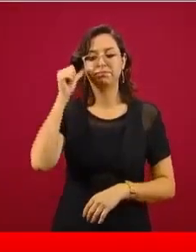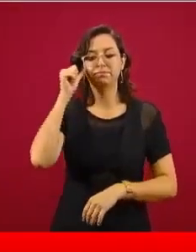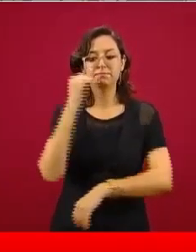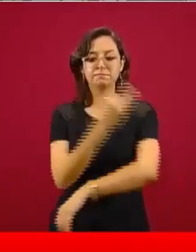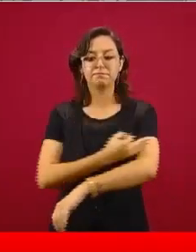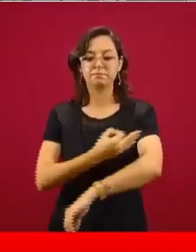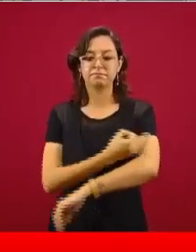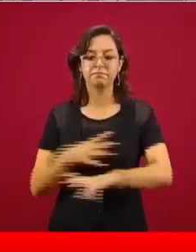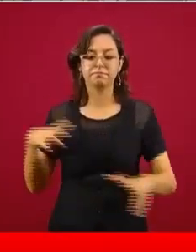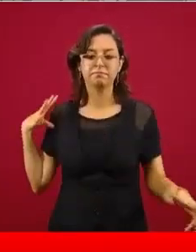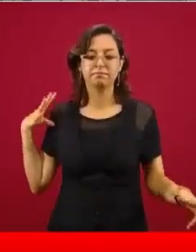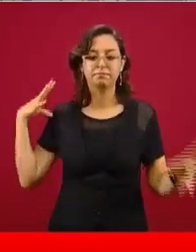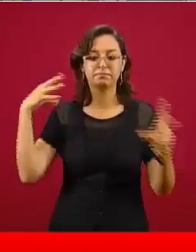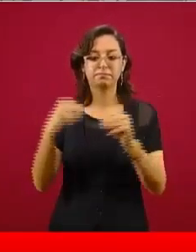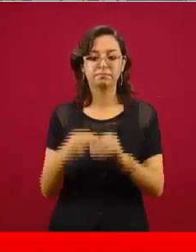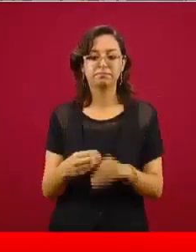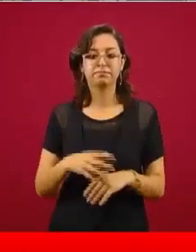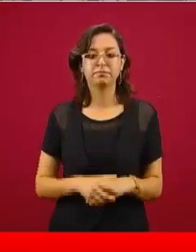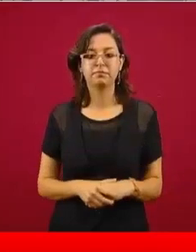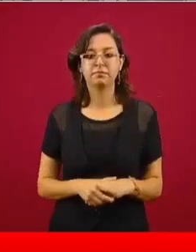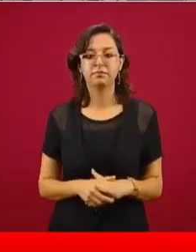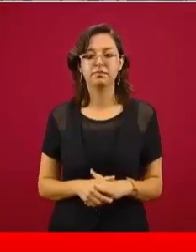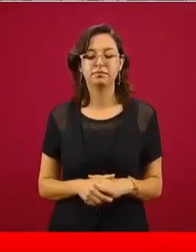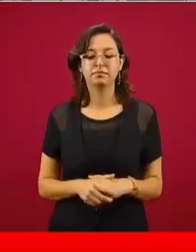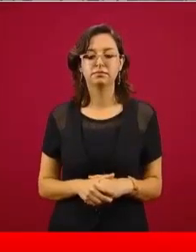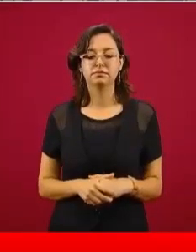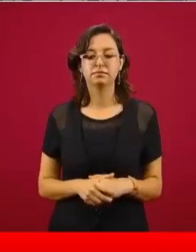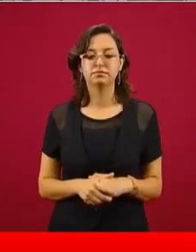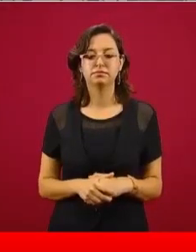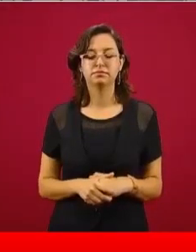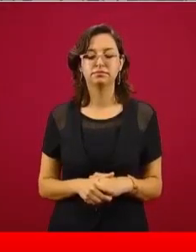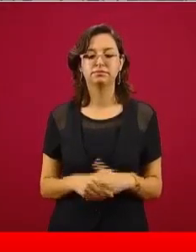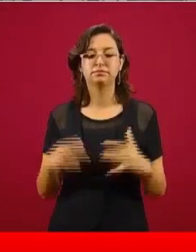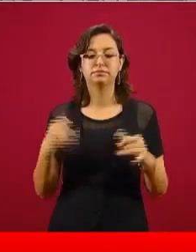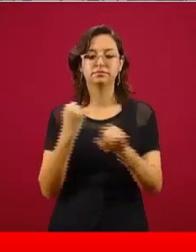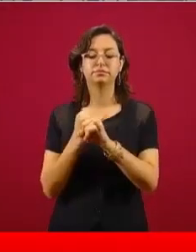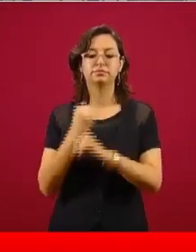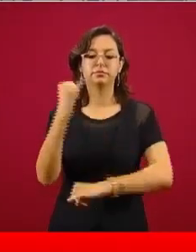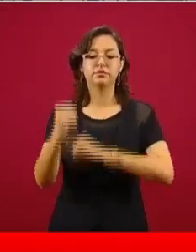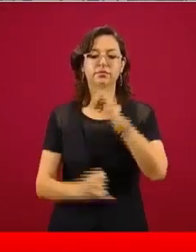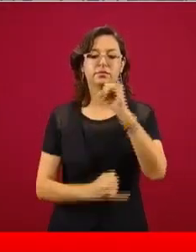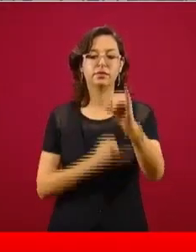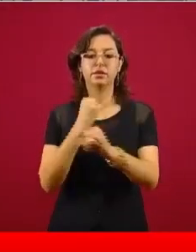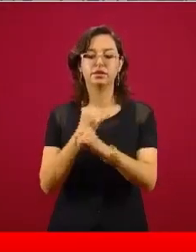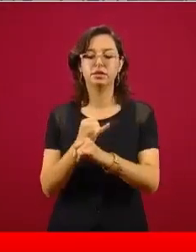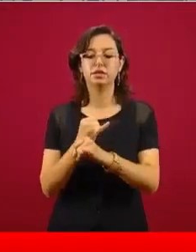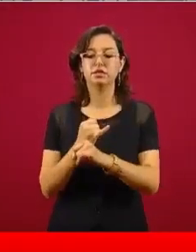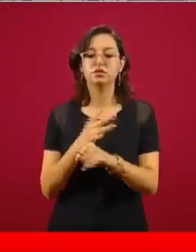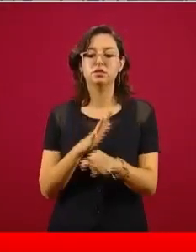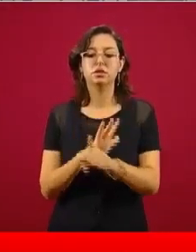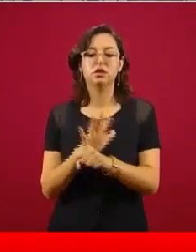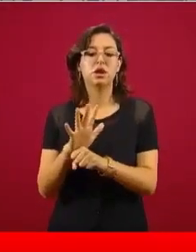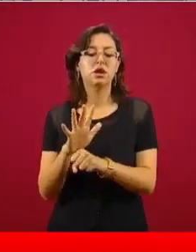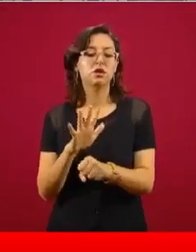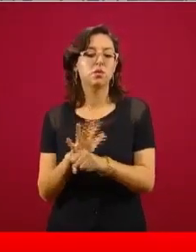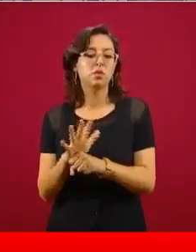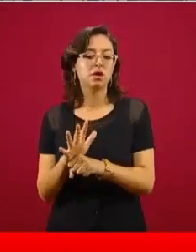Tenemos en el panorama internacional lo que ha venido ocurriendo es que la región de América